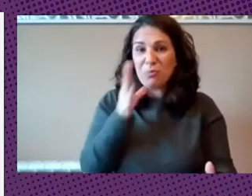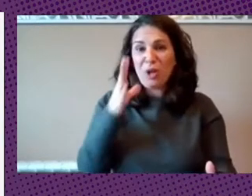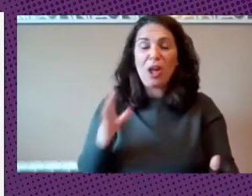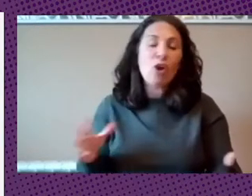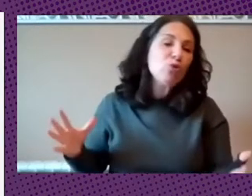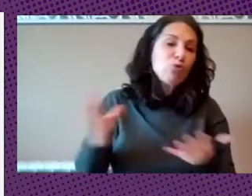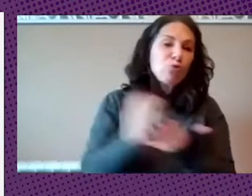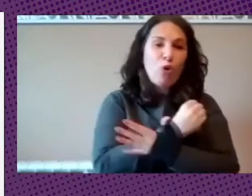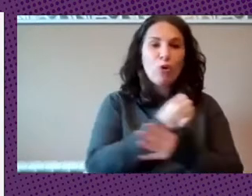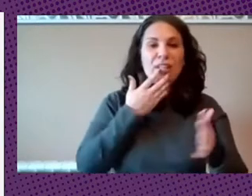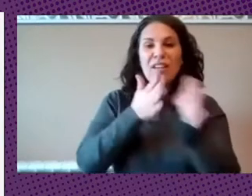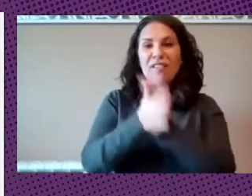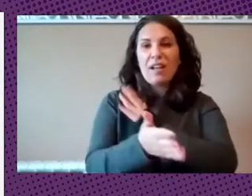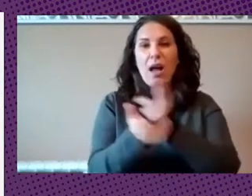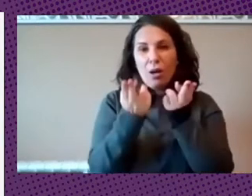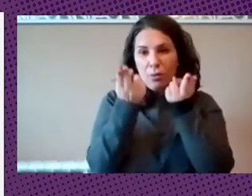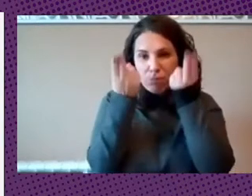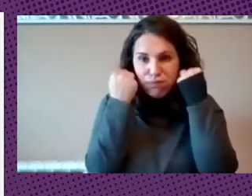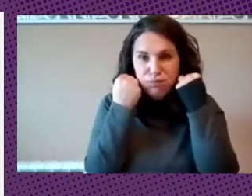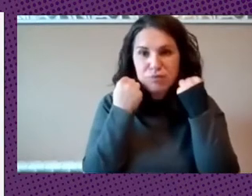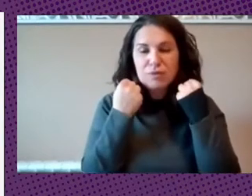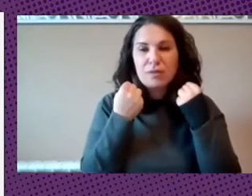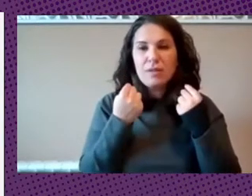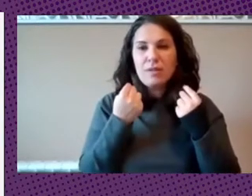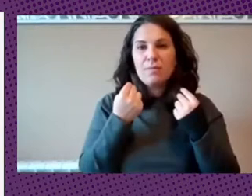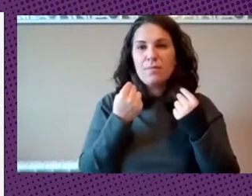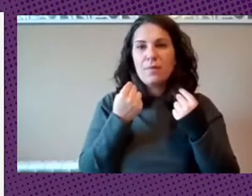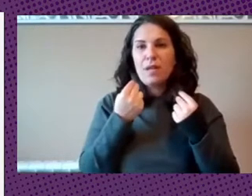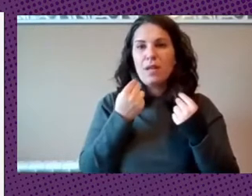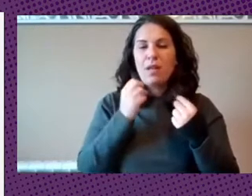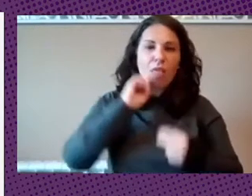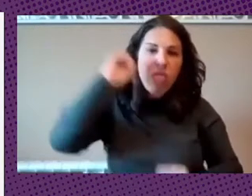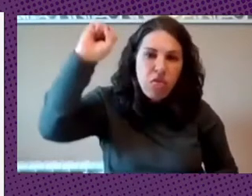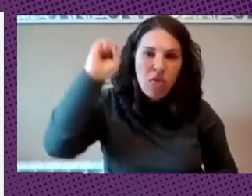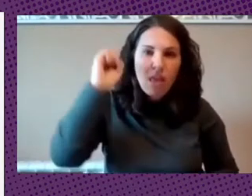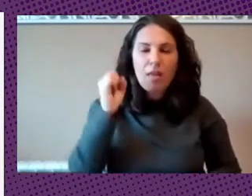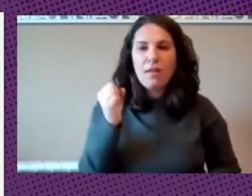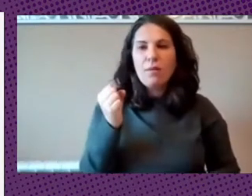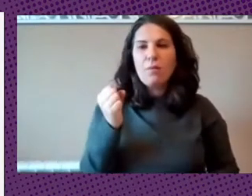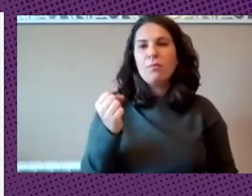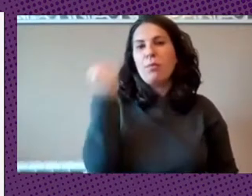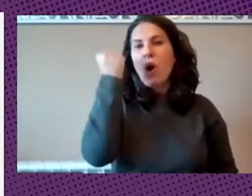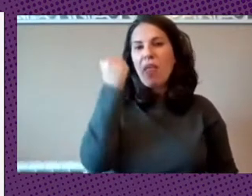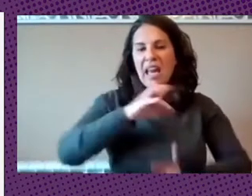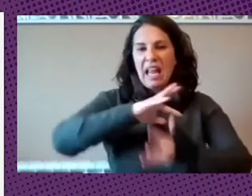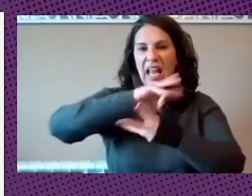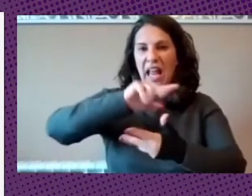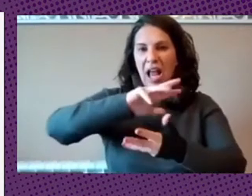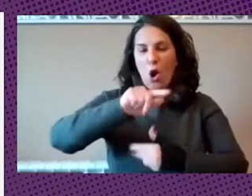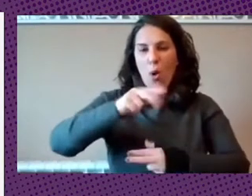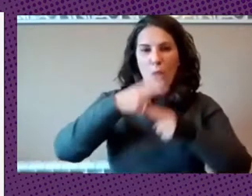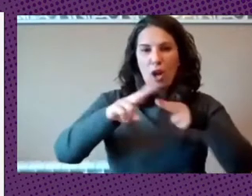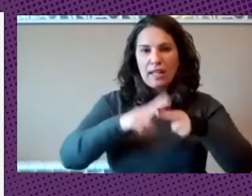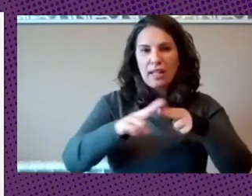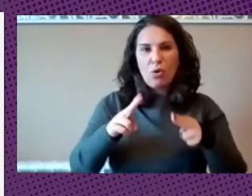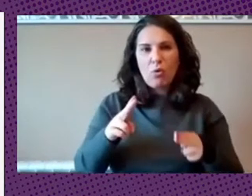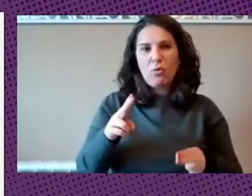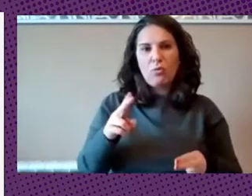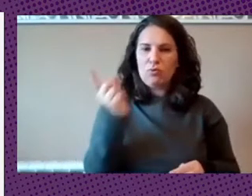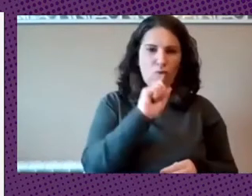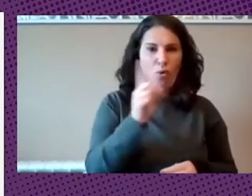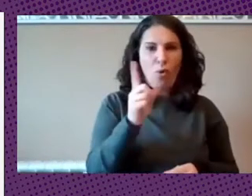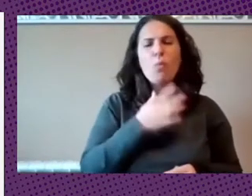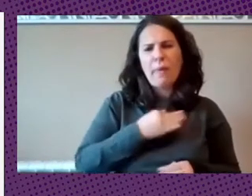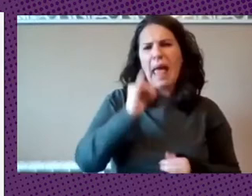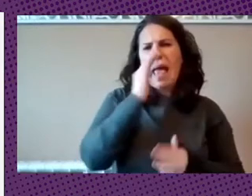implica subordinarse y someterse a las fuerzas del poder geopolítico sino que si hay alternativas para